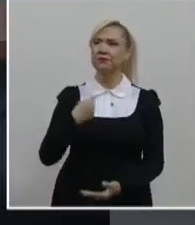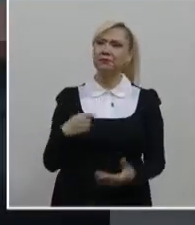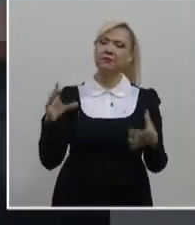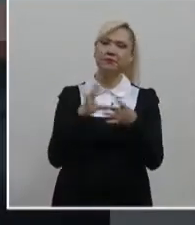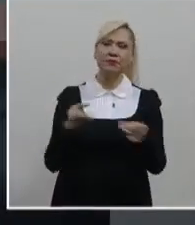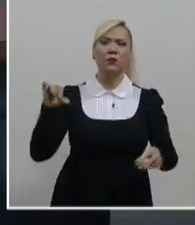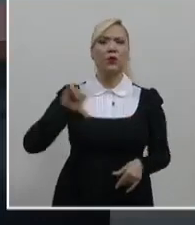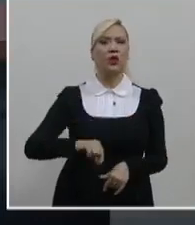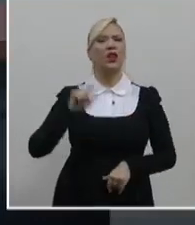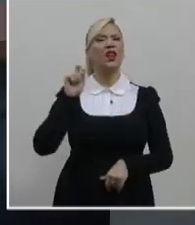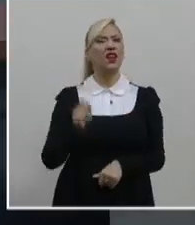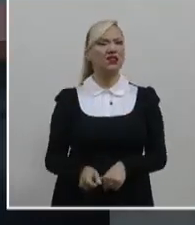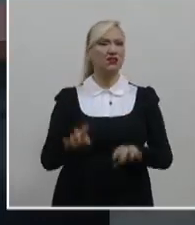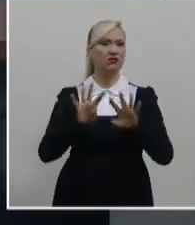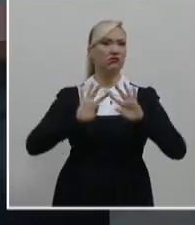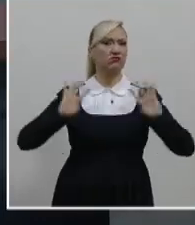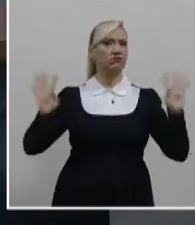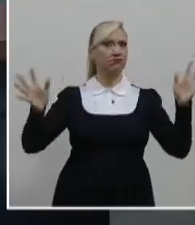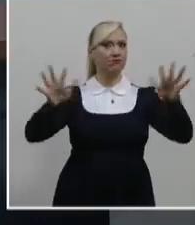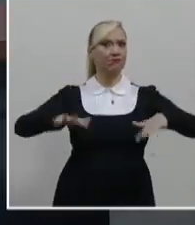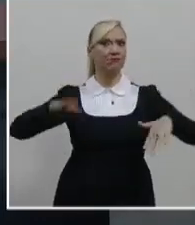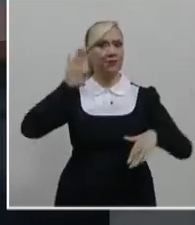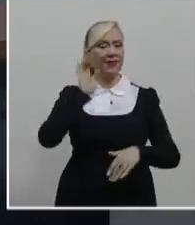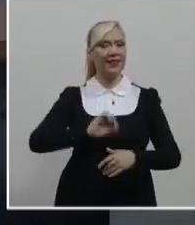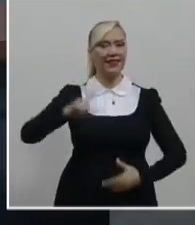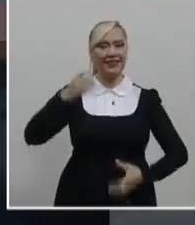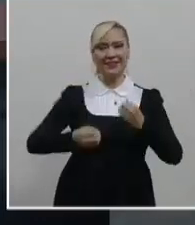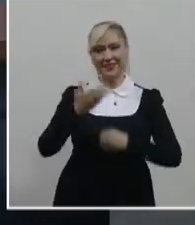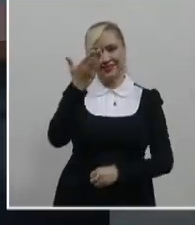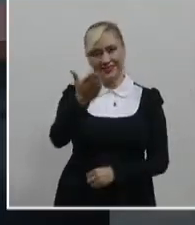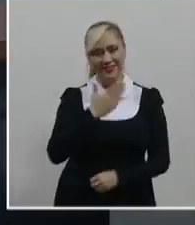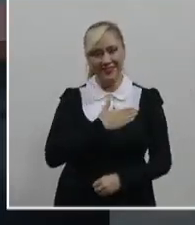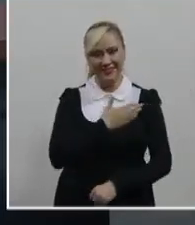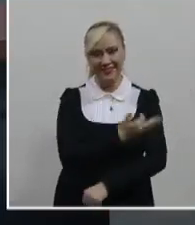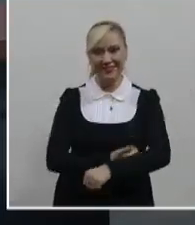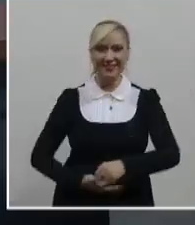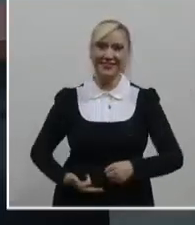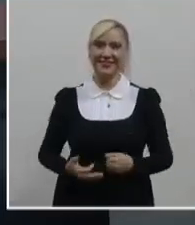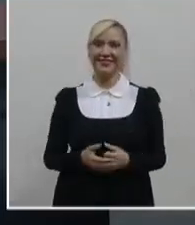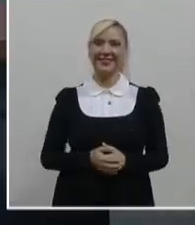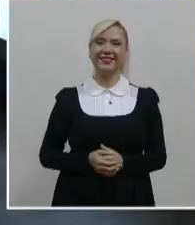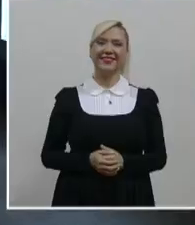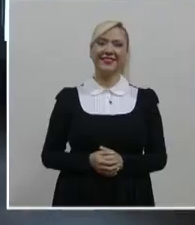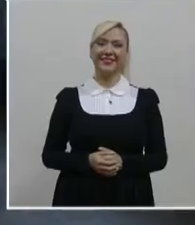que resolvió esta tarde el Pleno de Ministros y Ministras. Muy buenas tardes, Mario. Adelante con tu reporte.